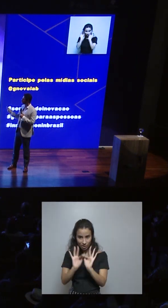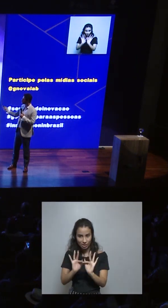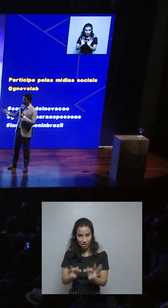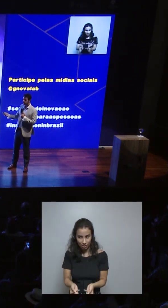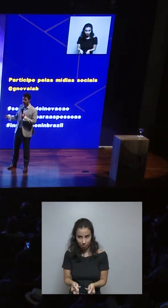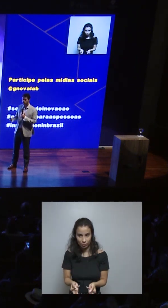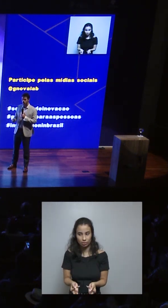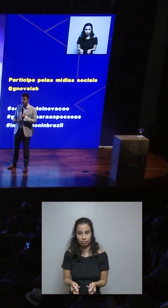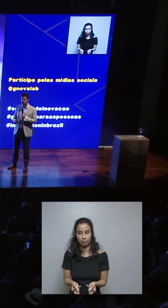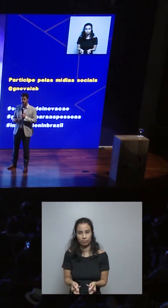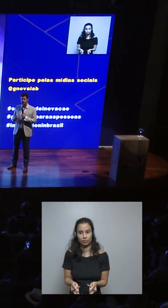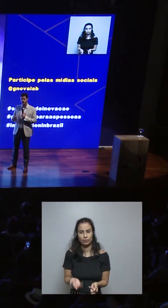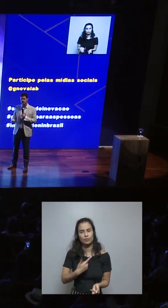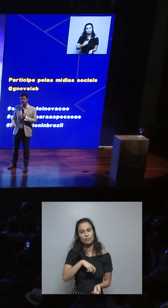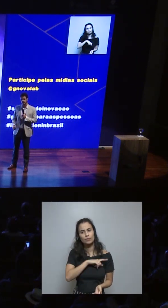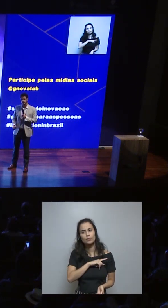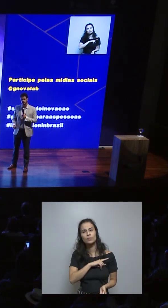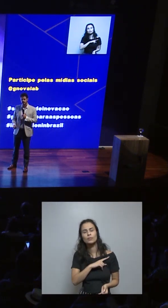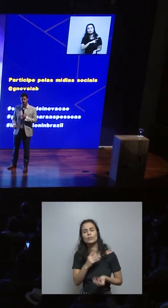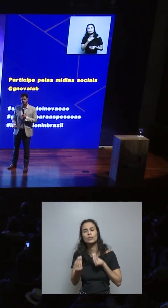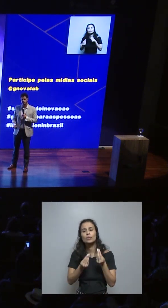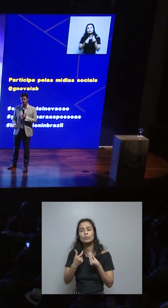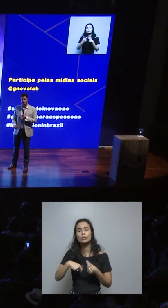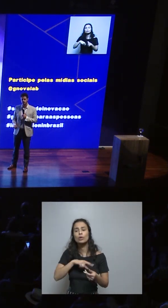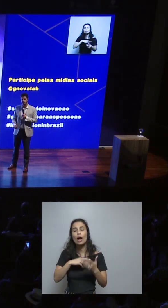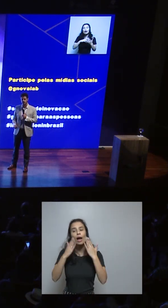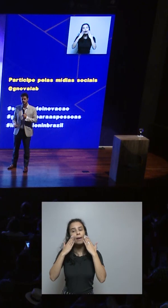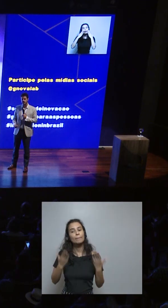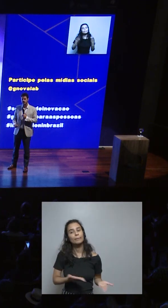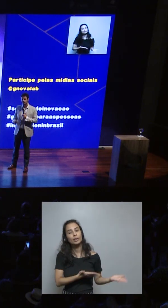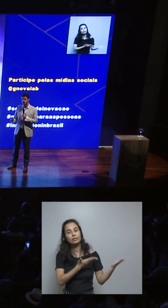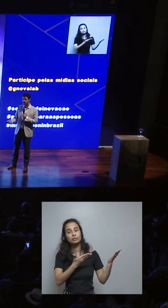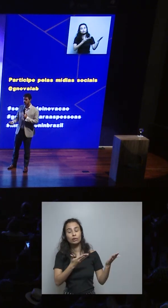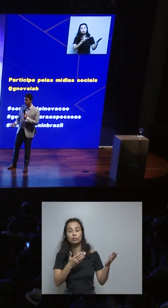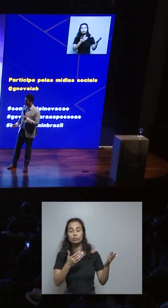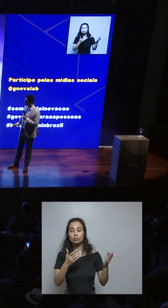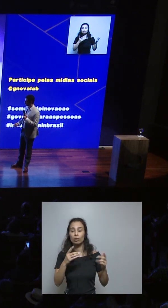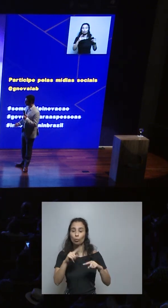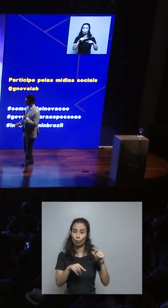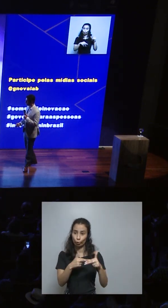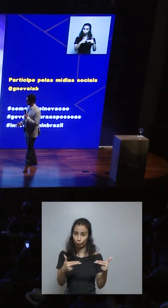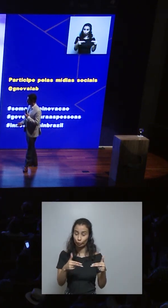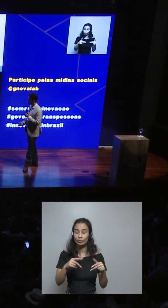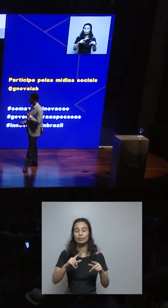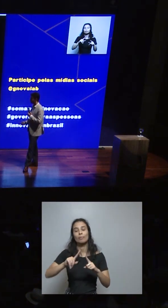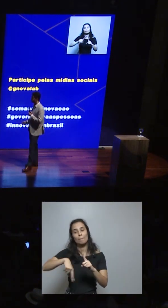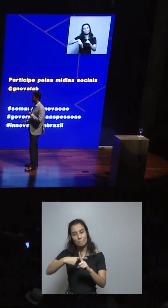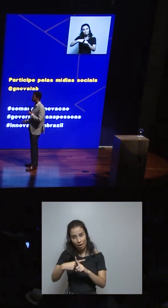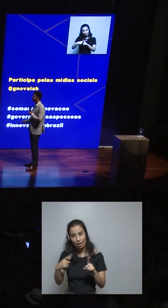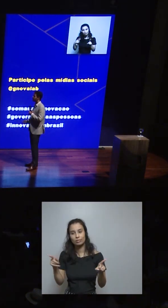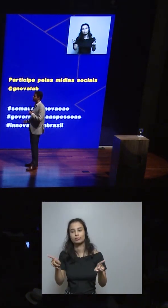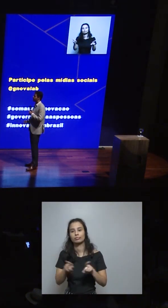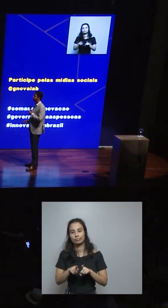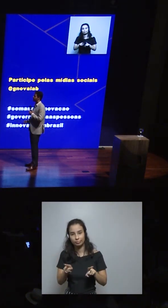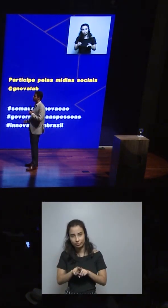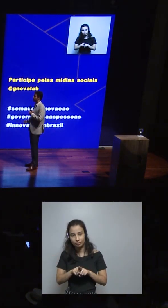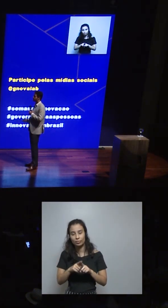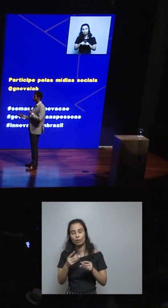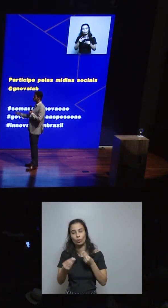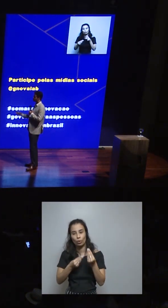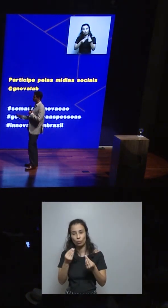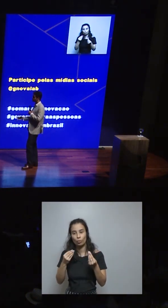un lenguaje simple. No solo de cómo presentamos nuestros productos, sino también en la atención del cliente.